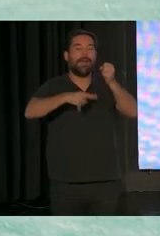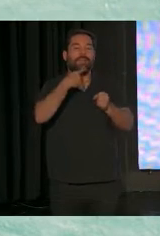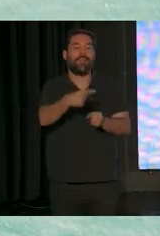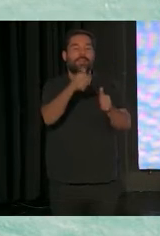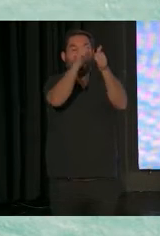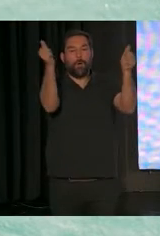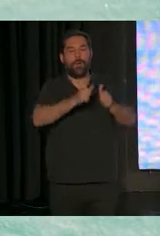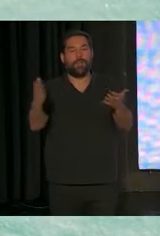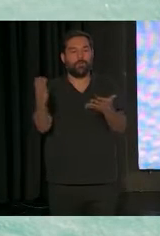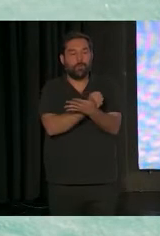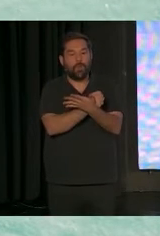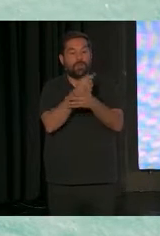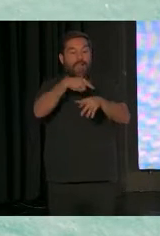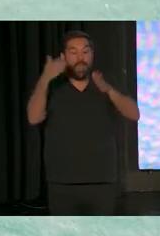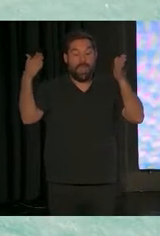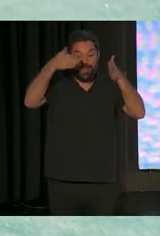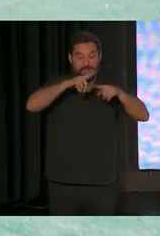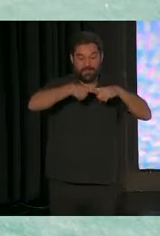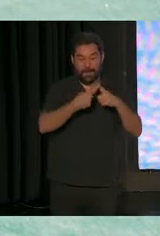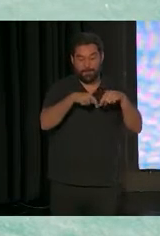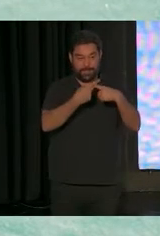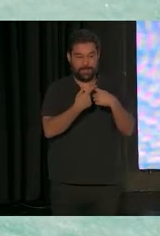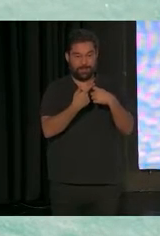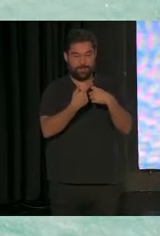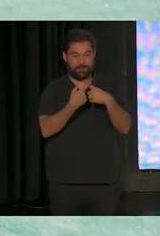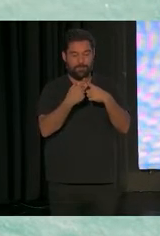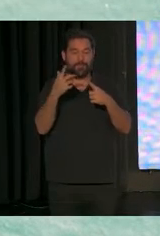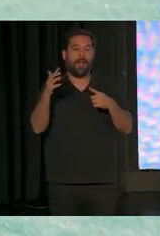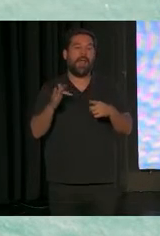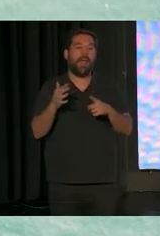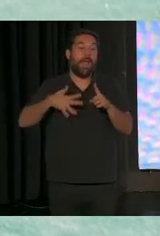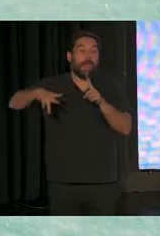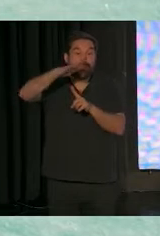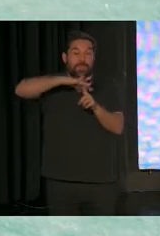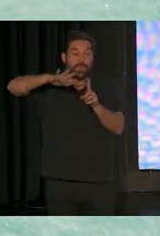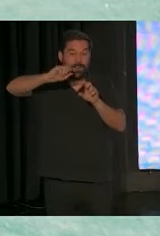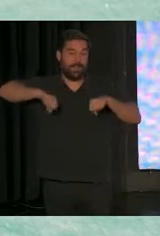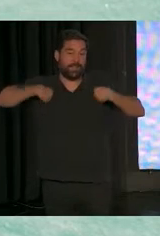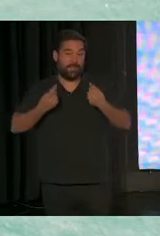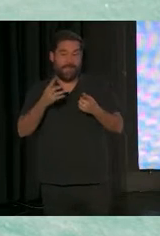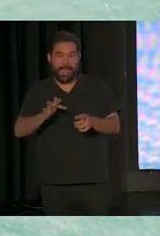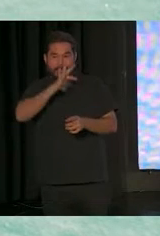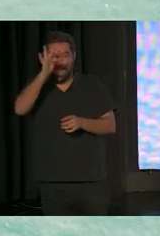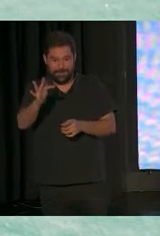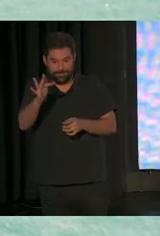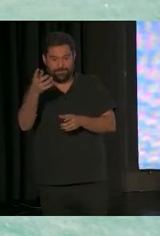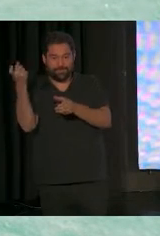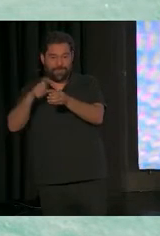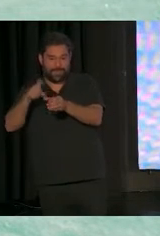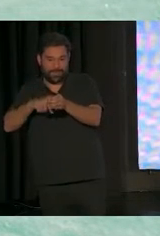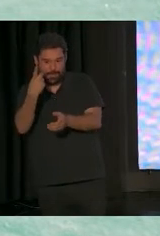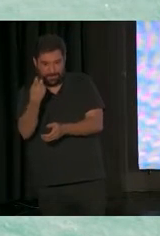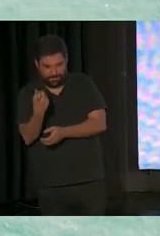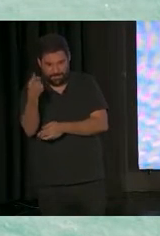modelos, todos, son centrados en la familia. Hay que ir al entorno natural y además necesitamos la participación.